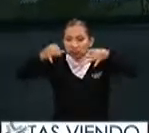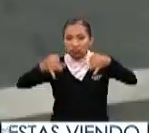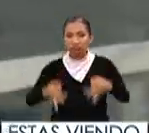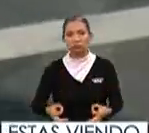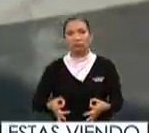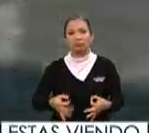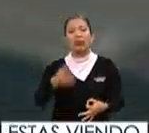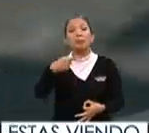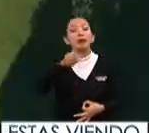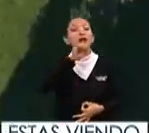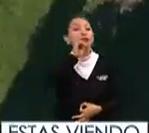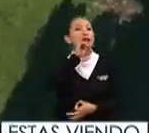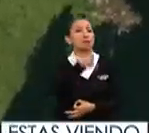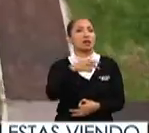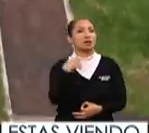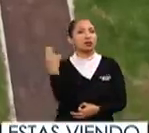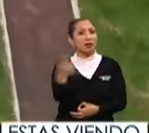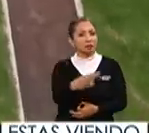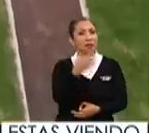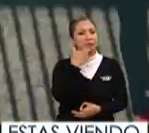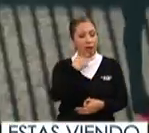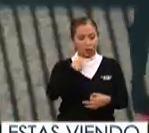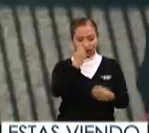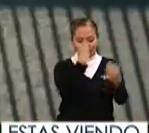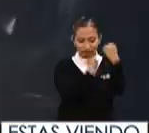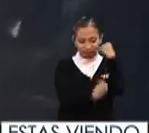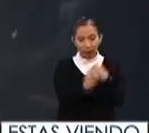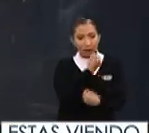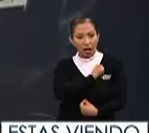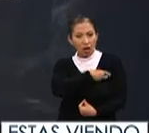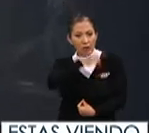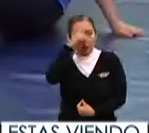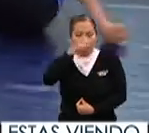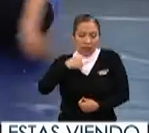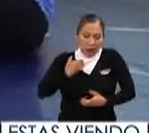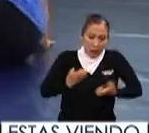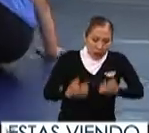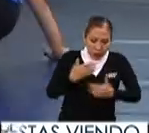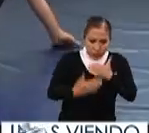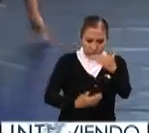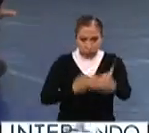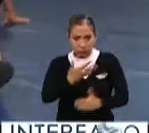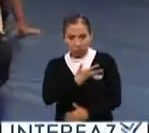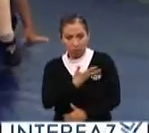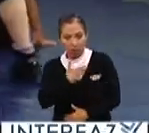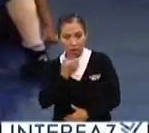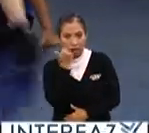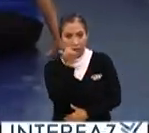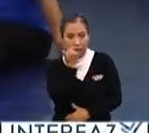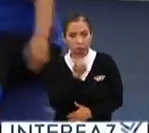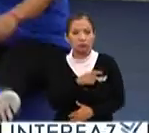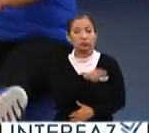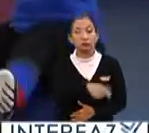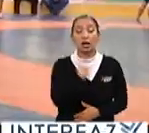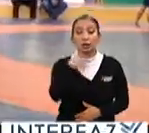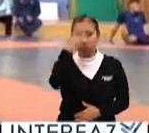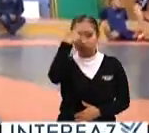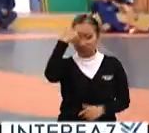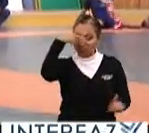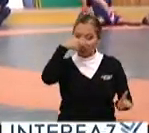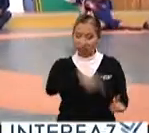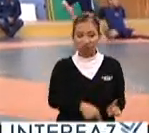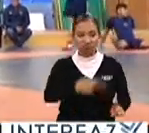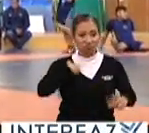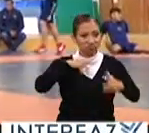destacada pero además es necesario un buen plan nutricional para poder soportar el ritmo tan acelerado que tienen los atletas la mentalidad de